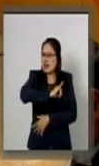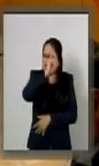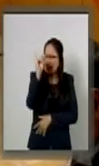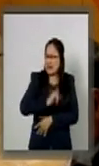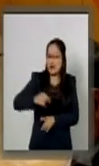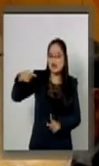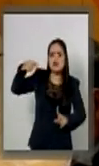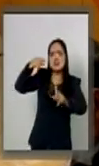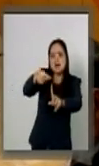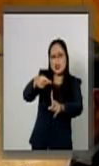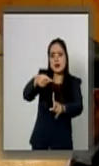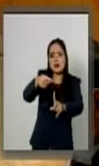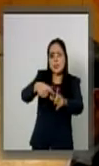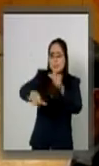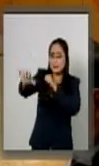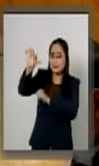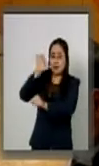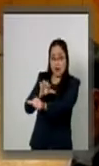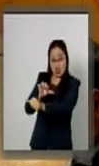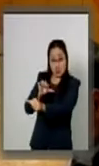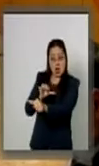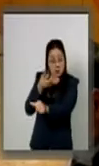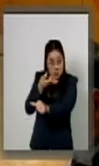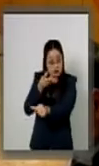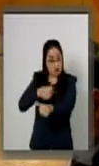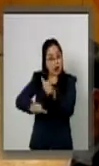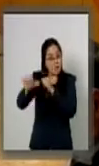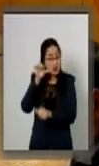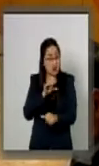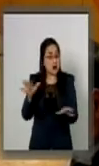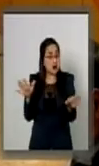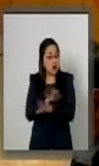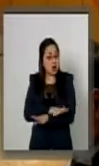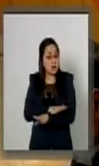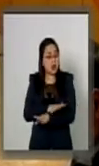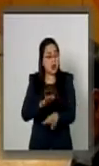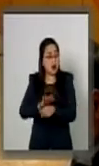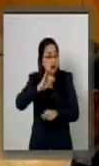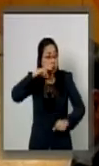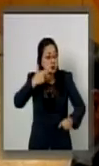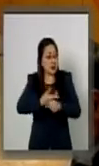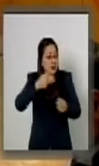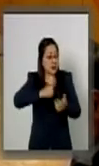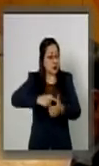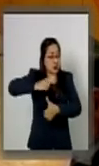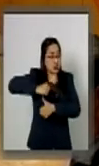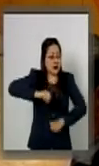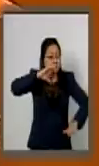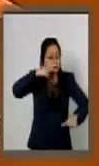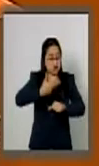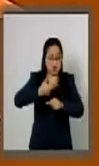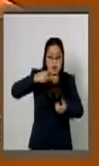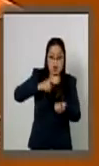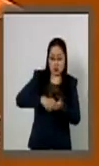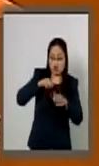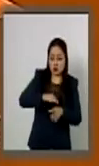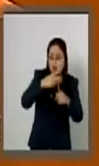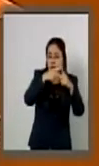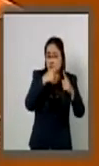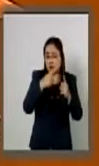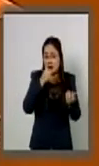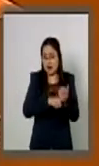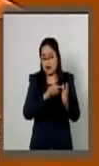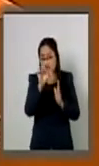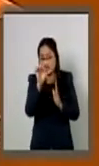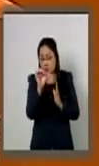como objeto sustituir la obligación de las autoridades de otros órganos de